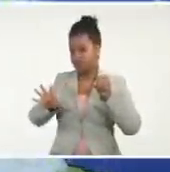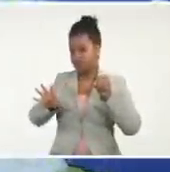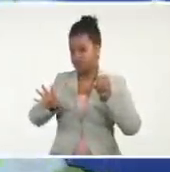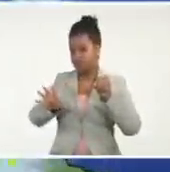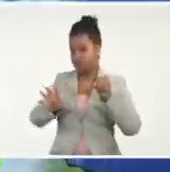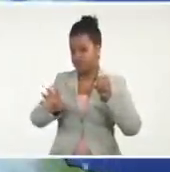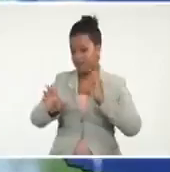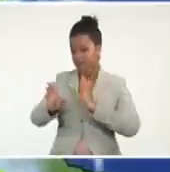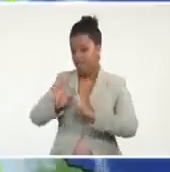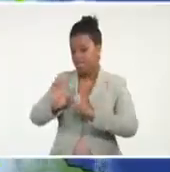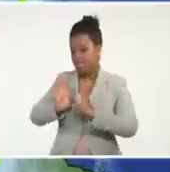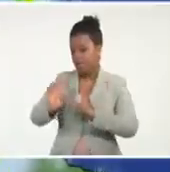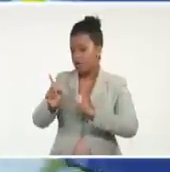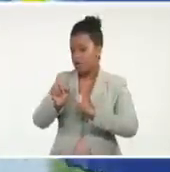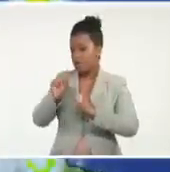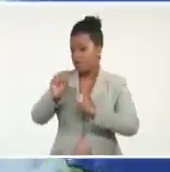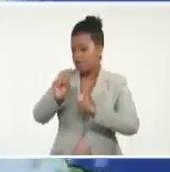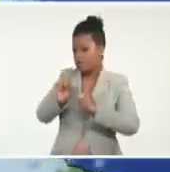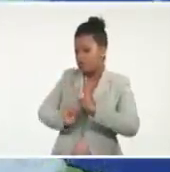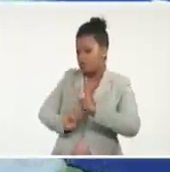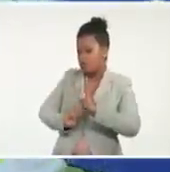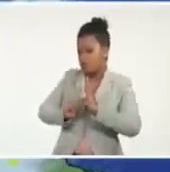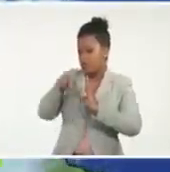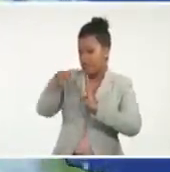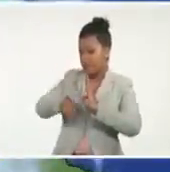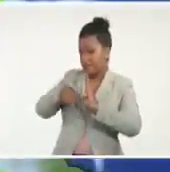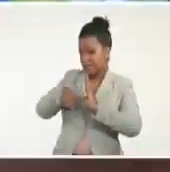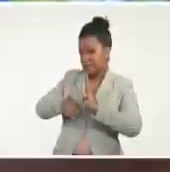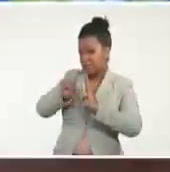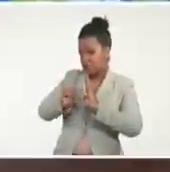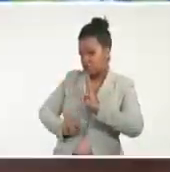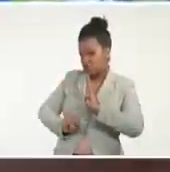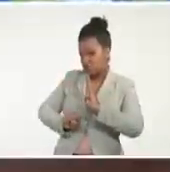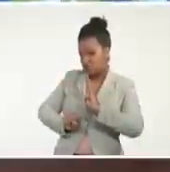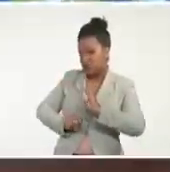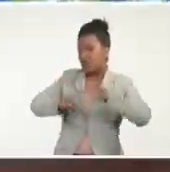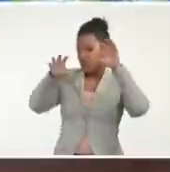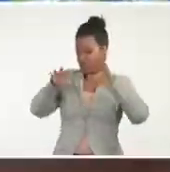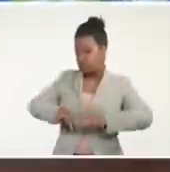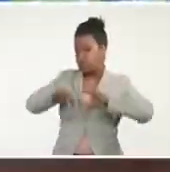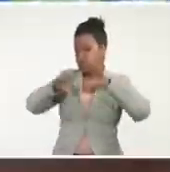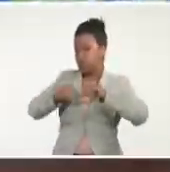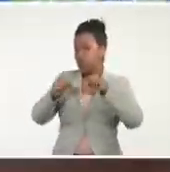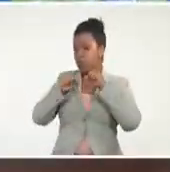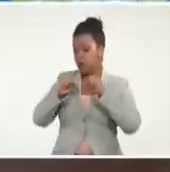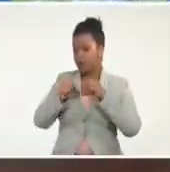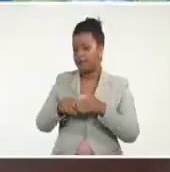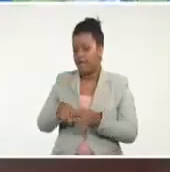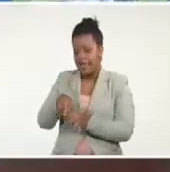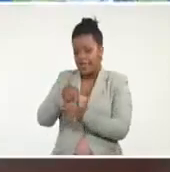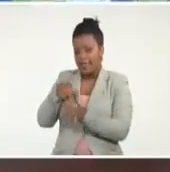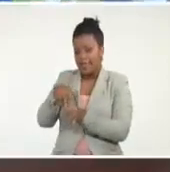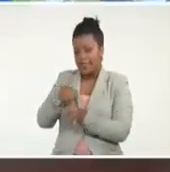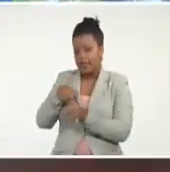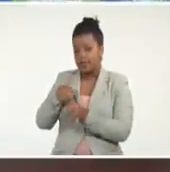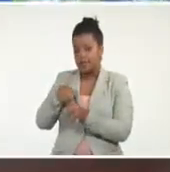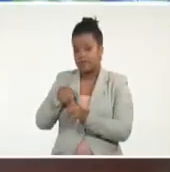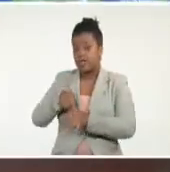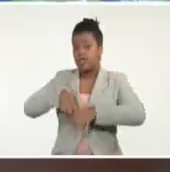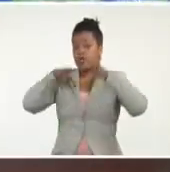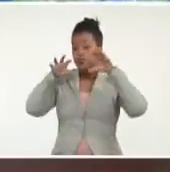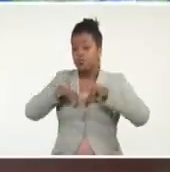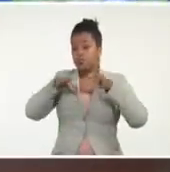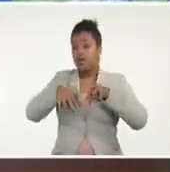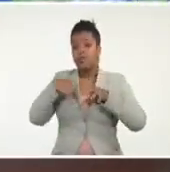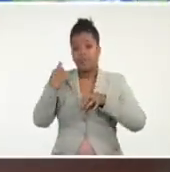Está más al sur. Hasta Caimán Grande tiene aquí lluvia fuerte. Por lo tanto, la lluvia es un factor que hay que tener muy en